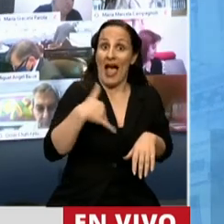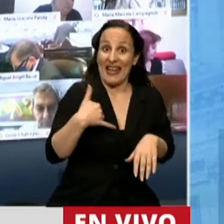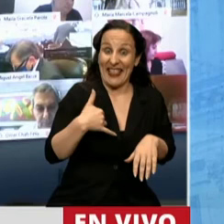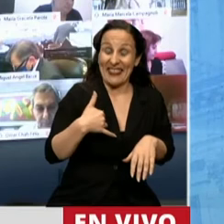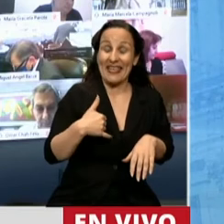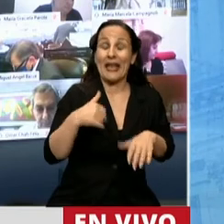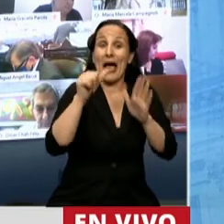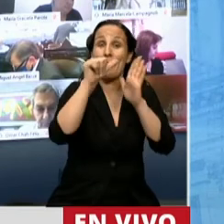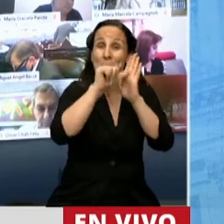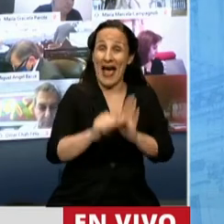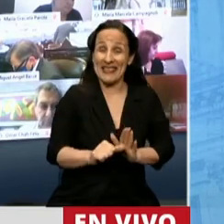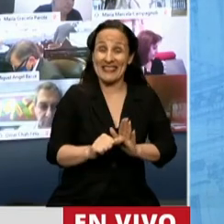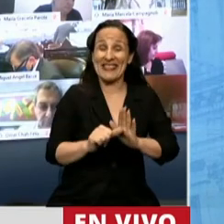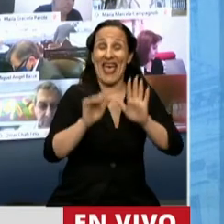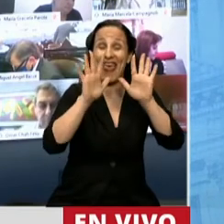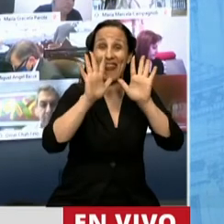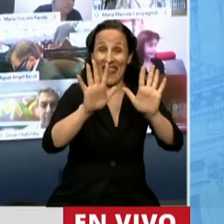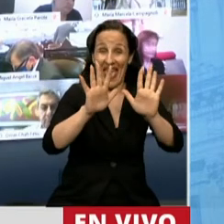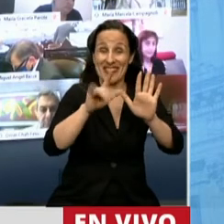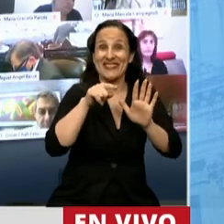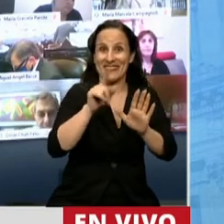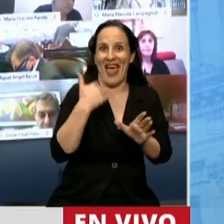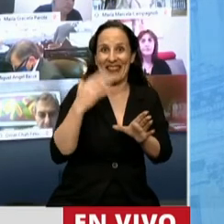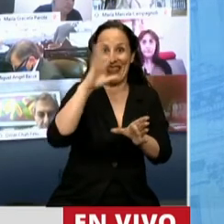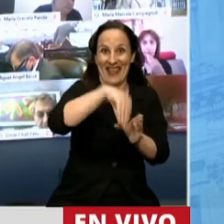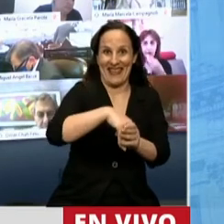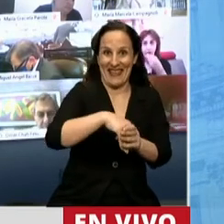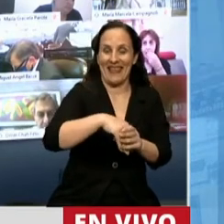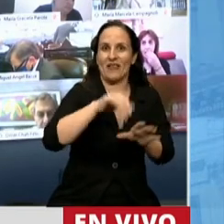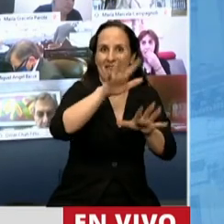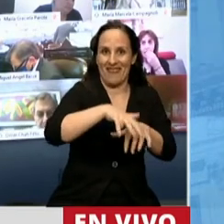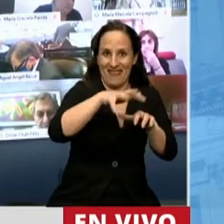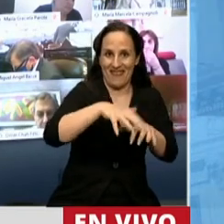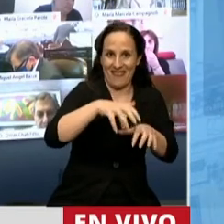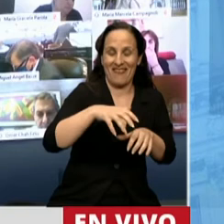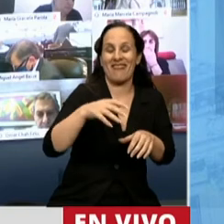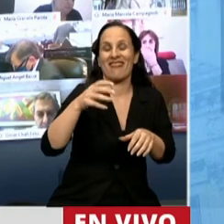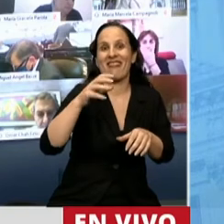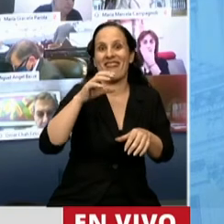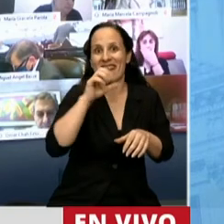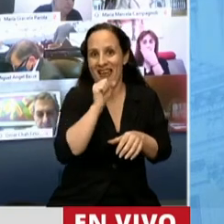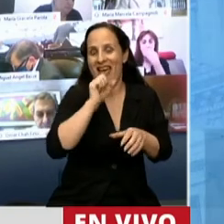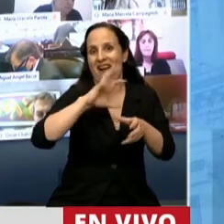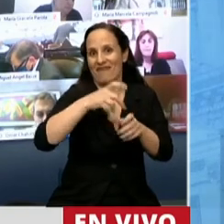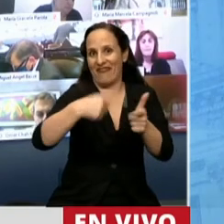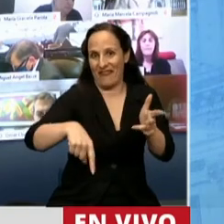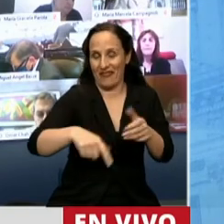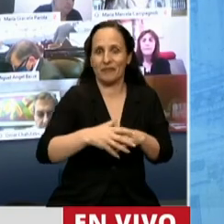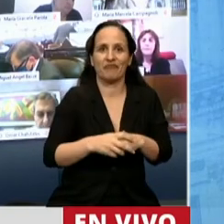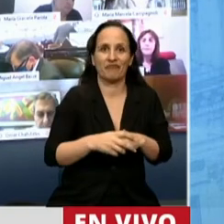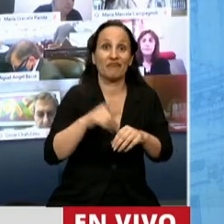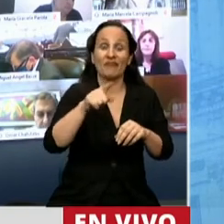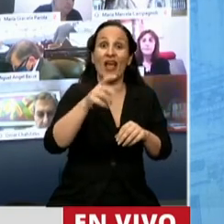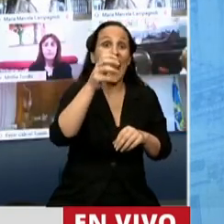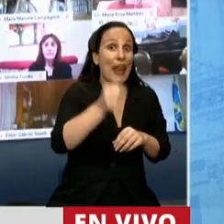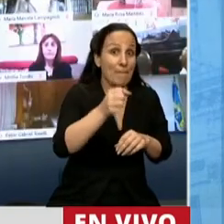los 10 primeros países en la producción de cítricos. Aunque nos destacamos en el mundo con el 20% de la producción total de